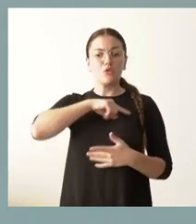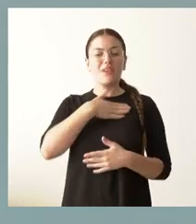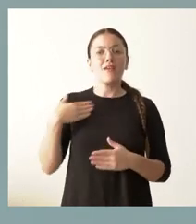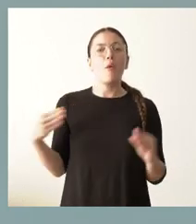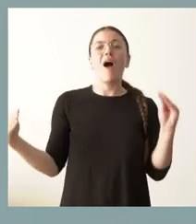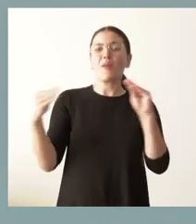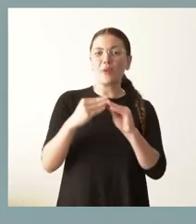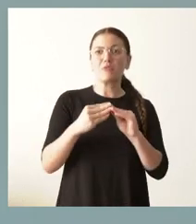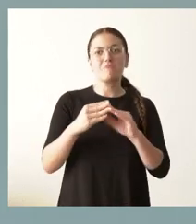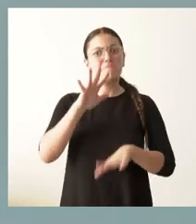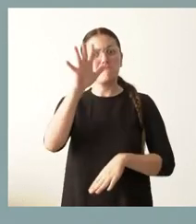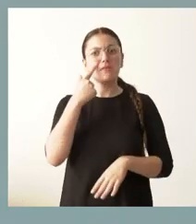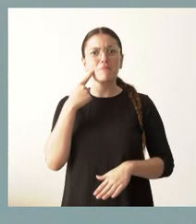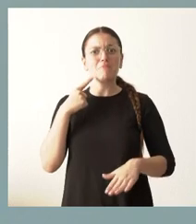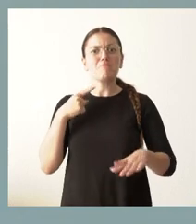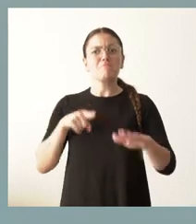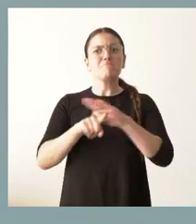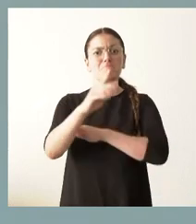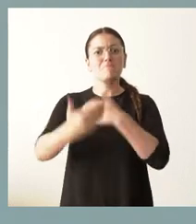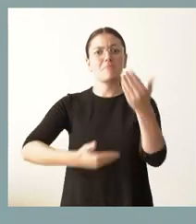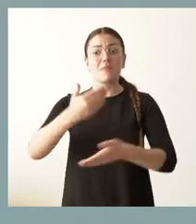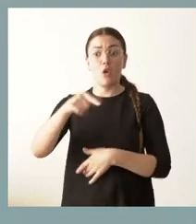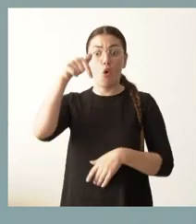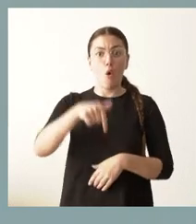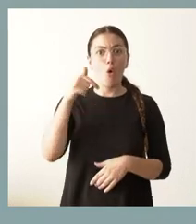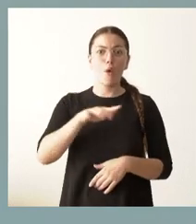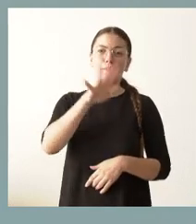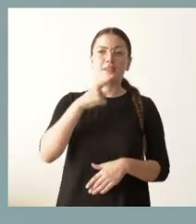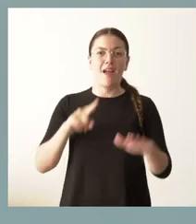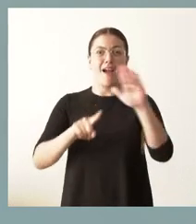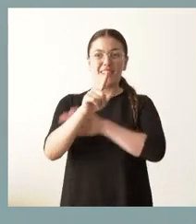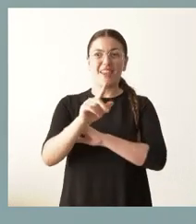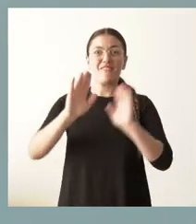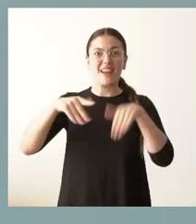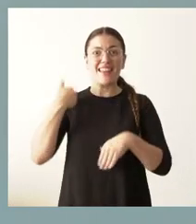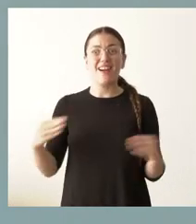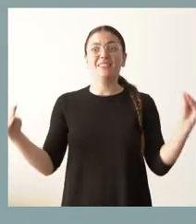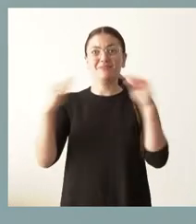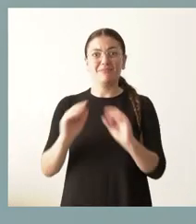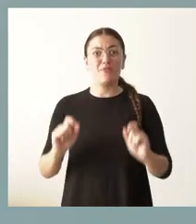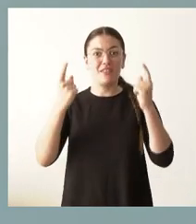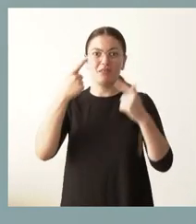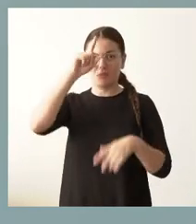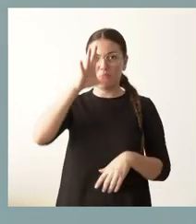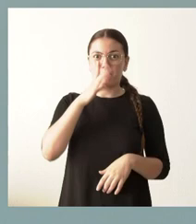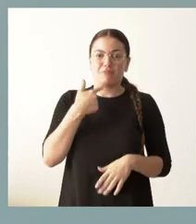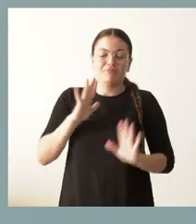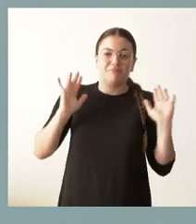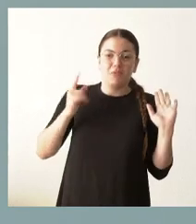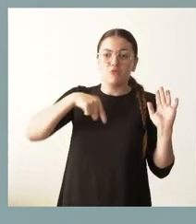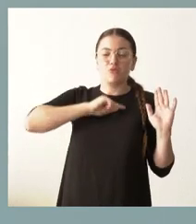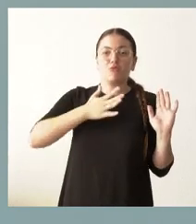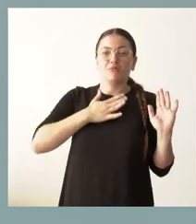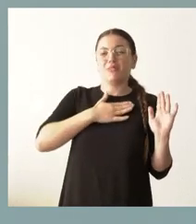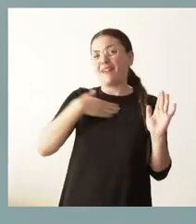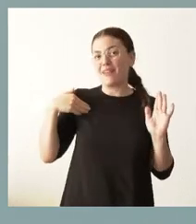contexto. A día de hoy no les puedo asegurar 100% que los avances acaben en un acuerdo porque no depende solo de una de las partes, pero al menos por nosotros vamos a dar todo el